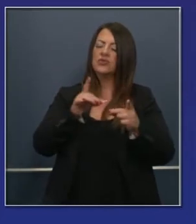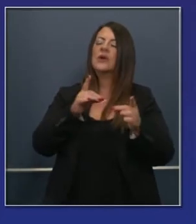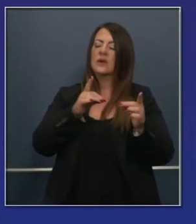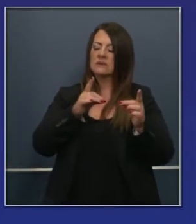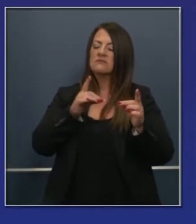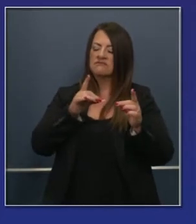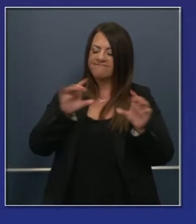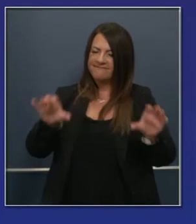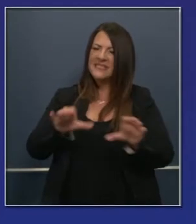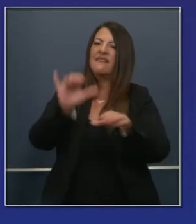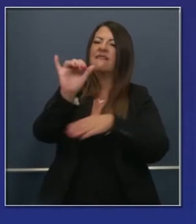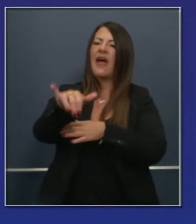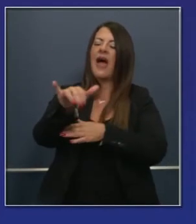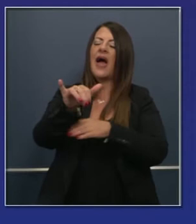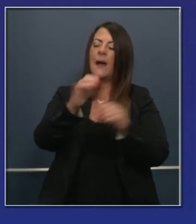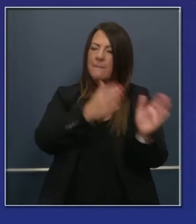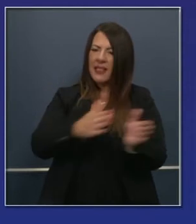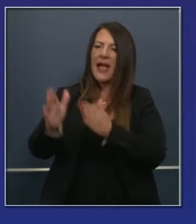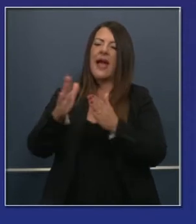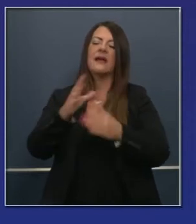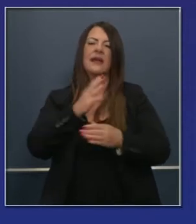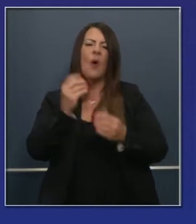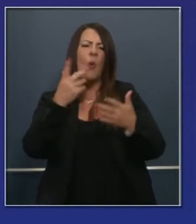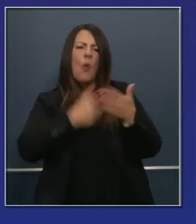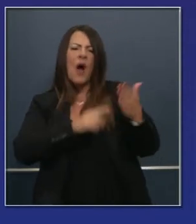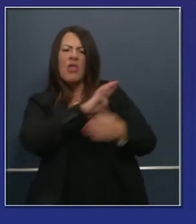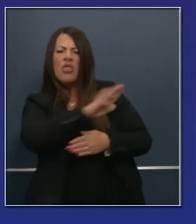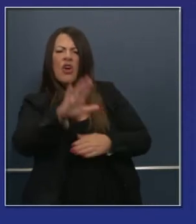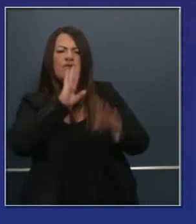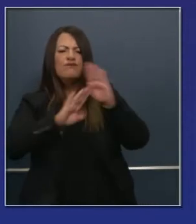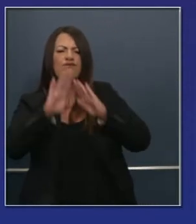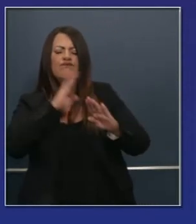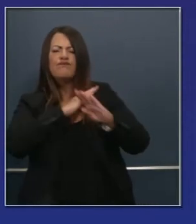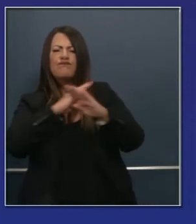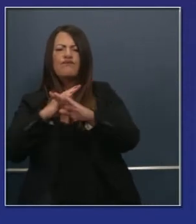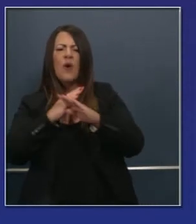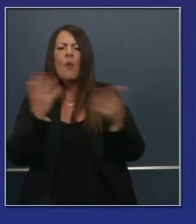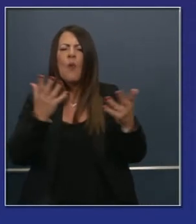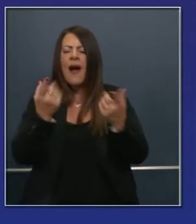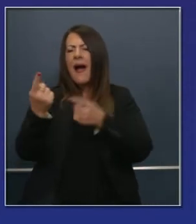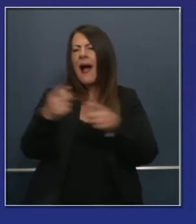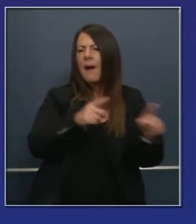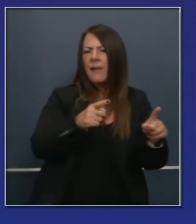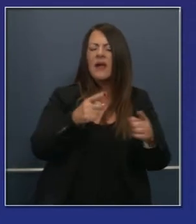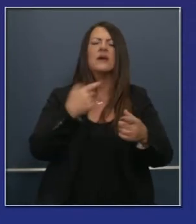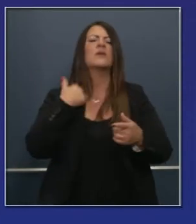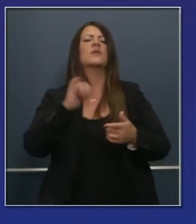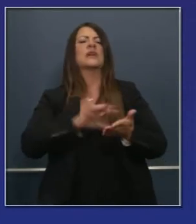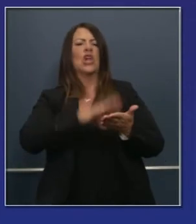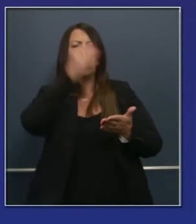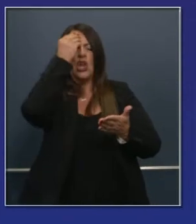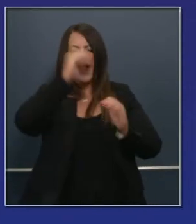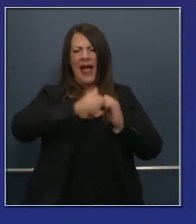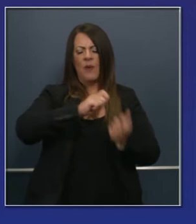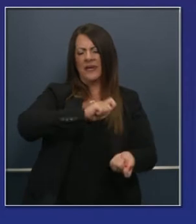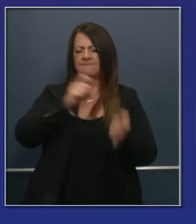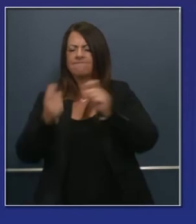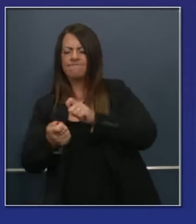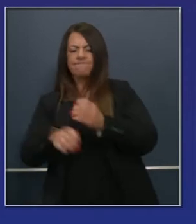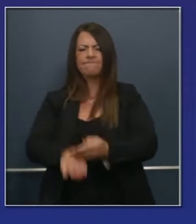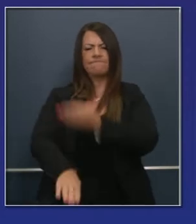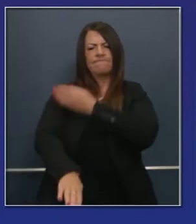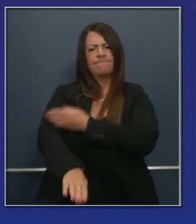queremos seguir con ese impulso y con todos los retos que eso implica para que usemos las